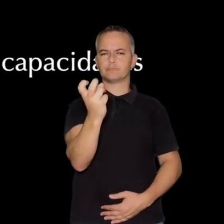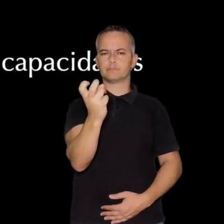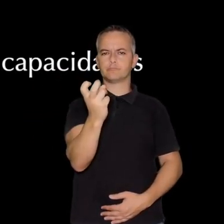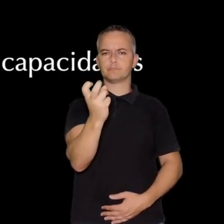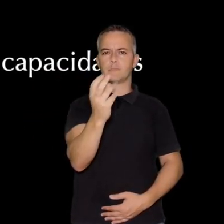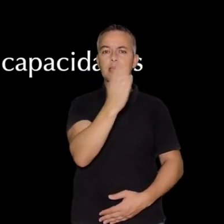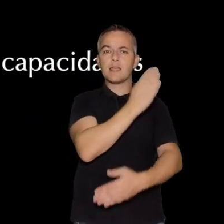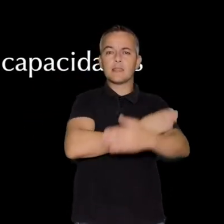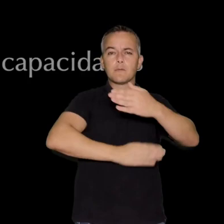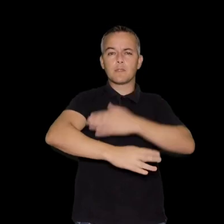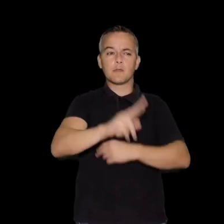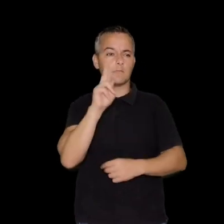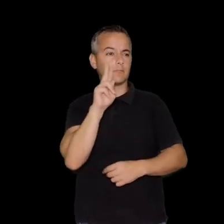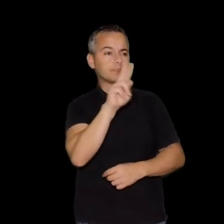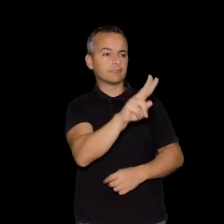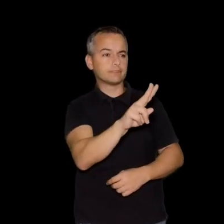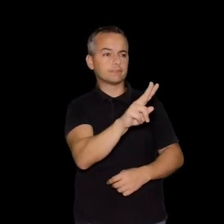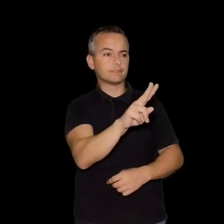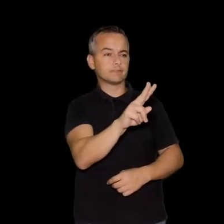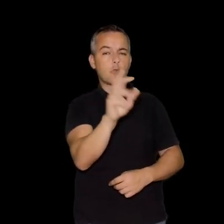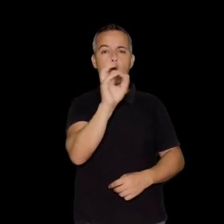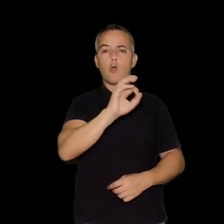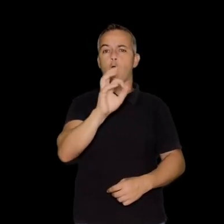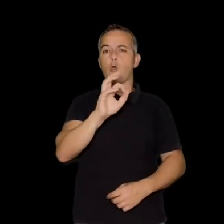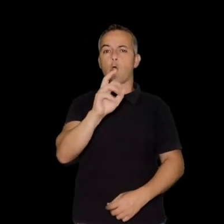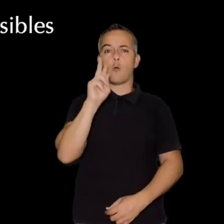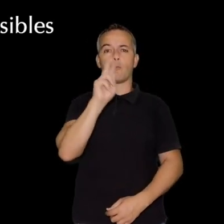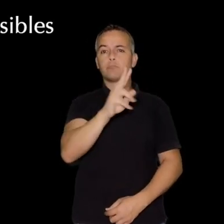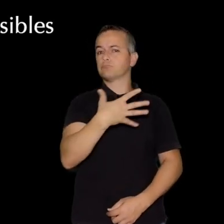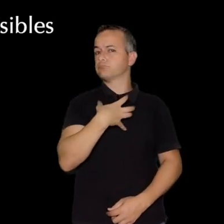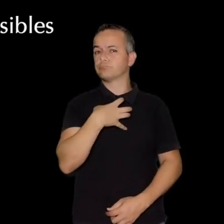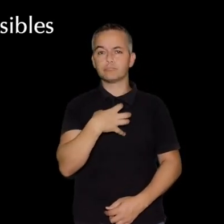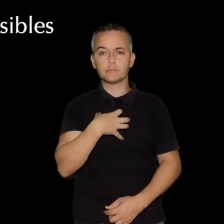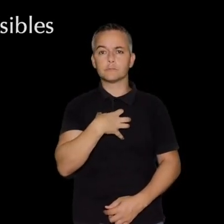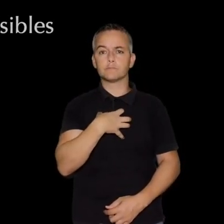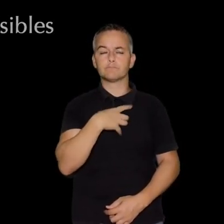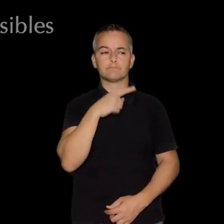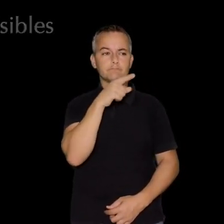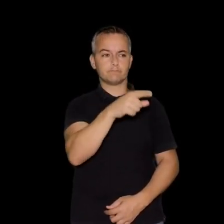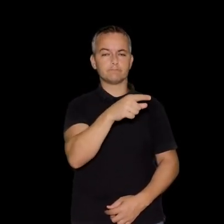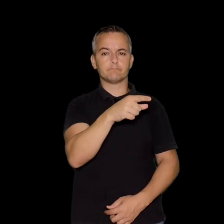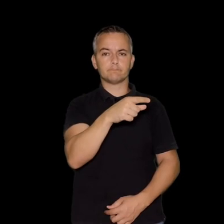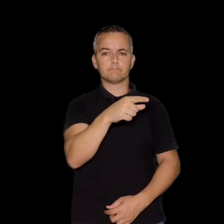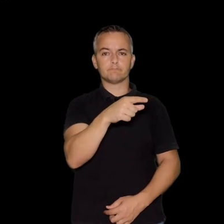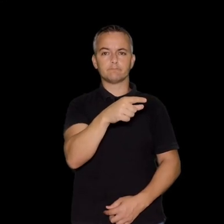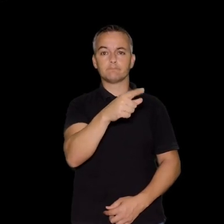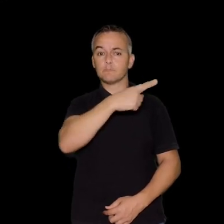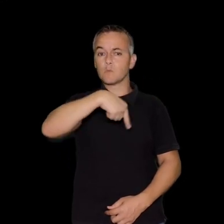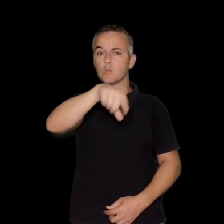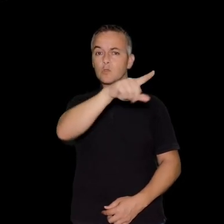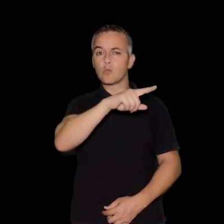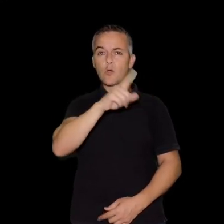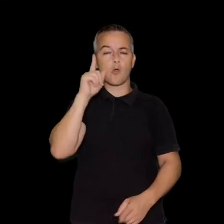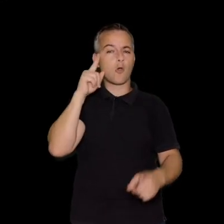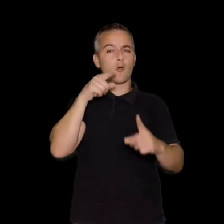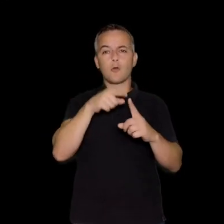capacidades o discapacidades invisibles o visibles, han